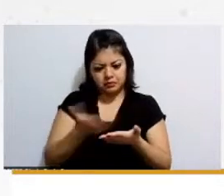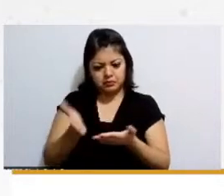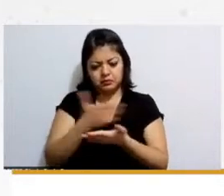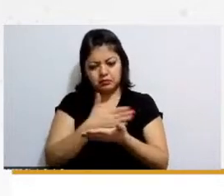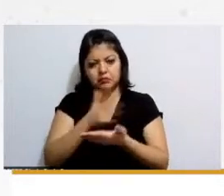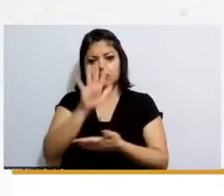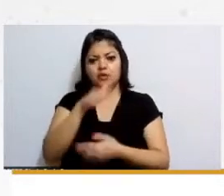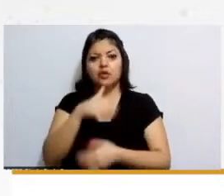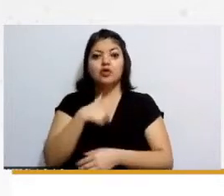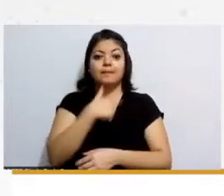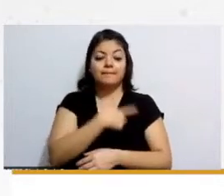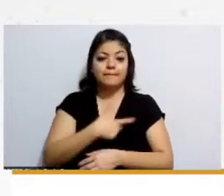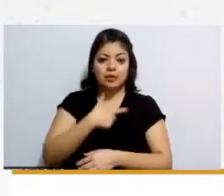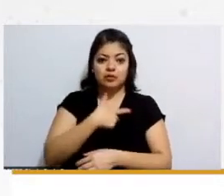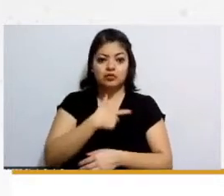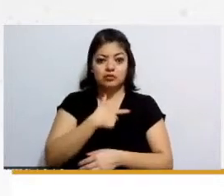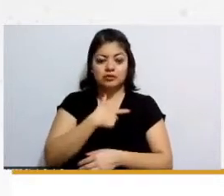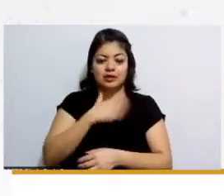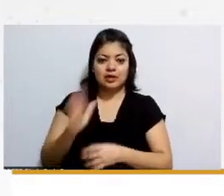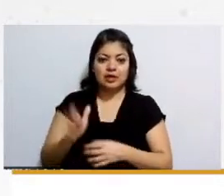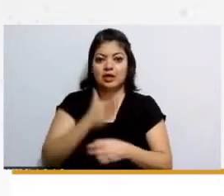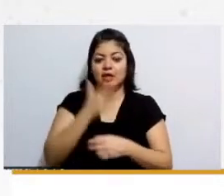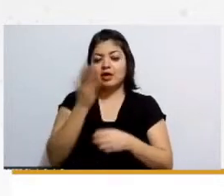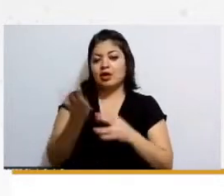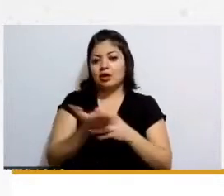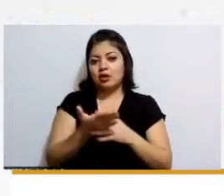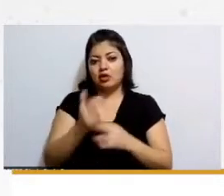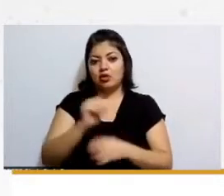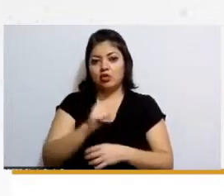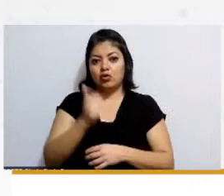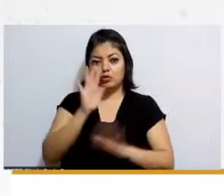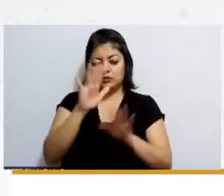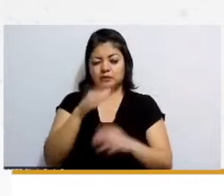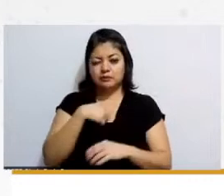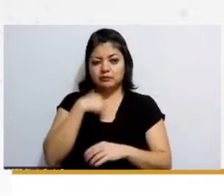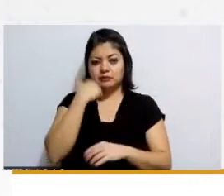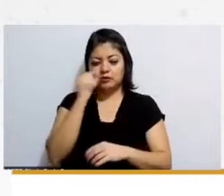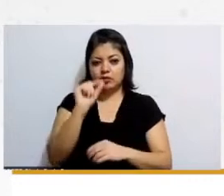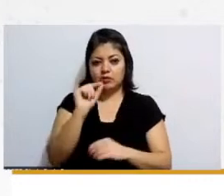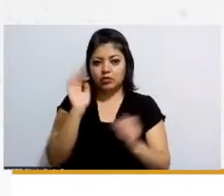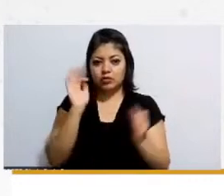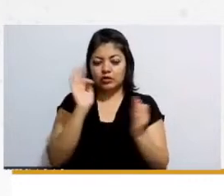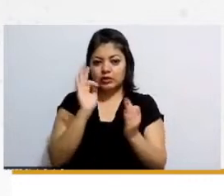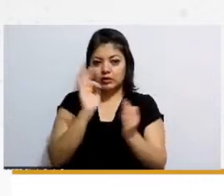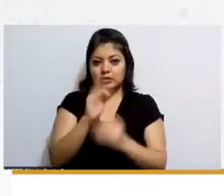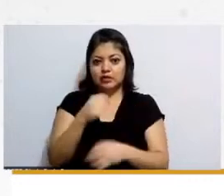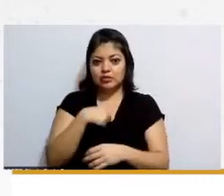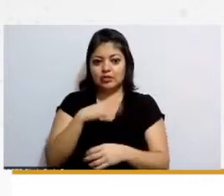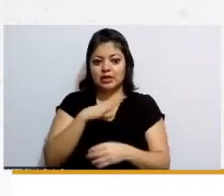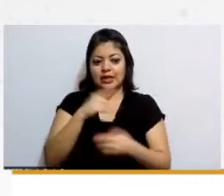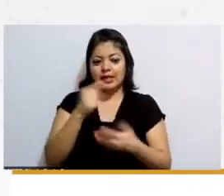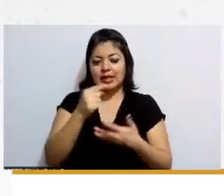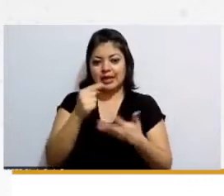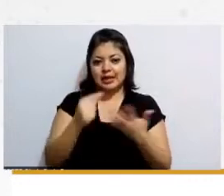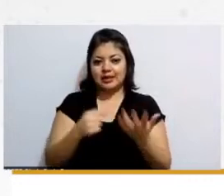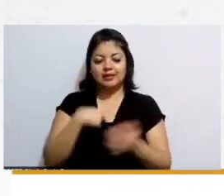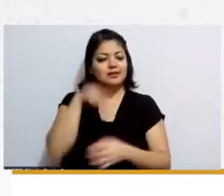gusta la siguiente parte déjenme me acerco porque acá tengo mi acorde y lo estoy viendo